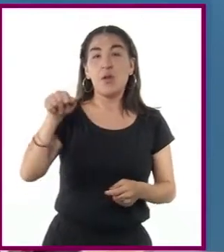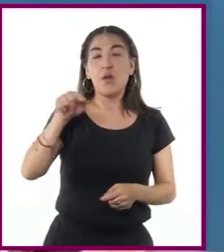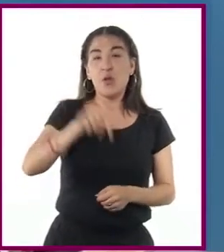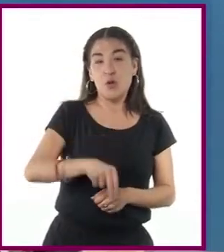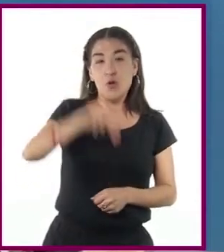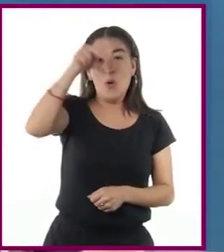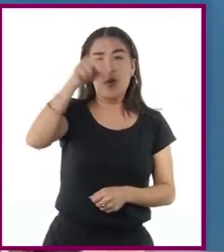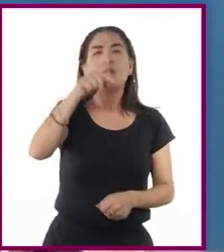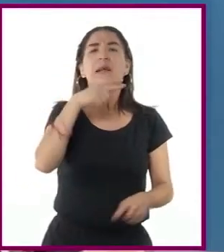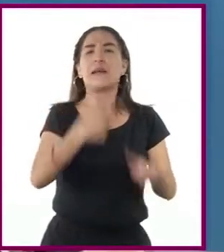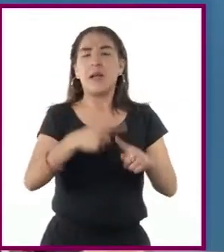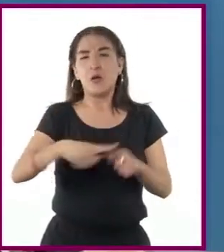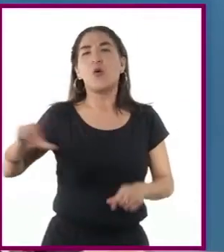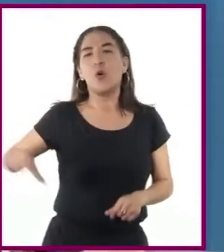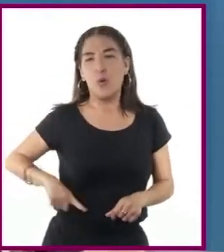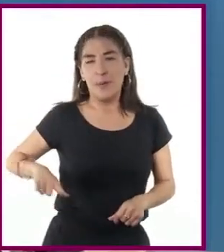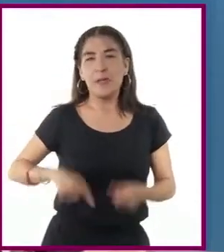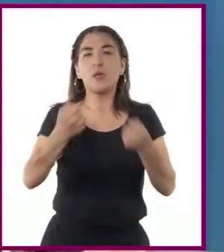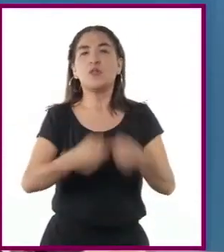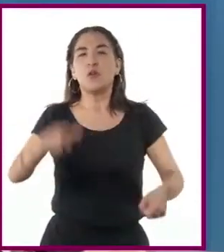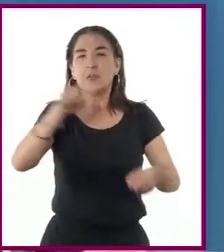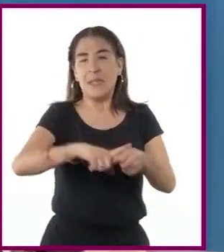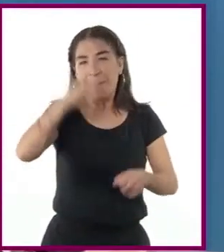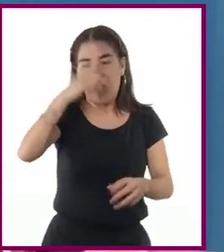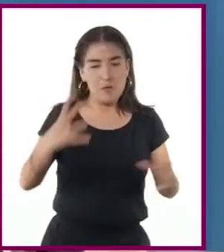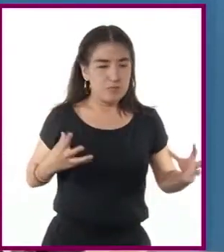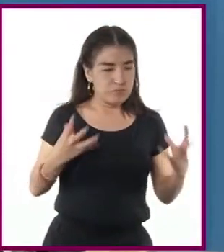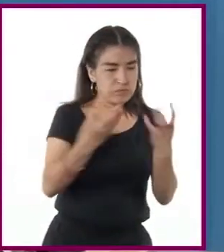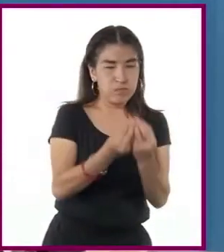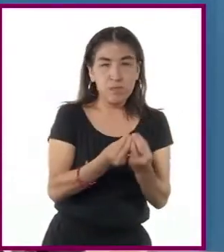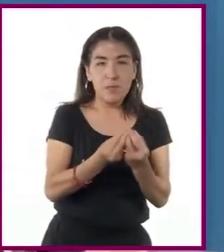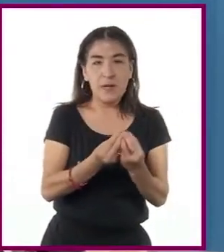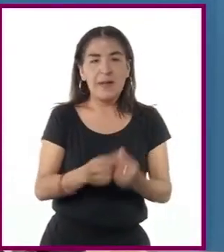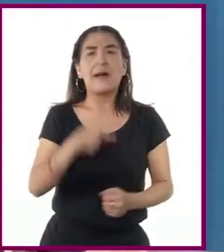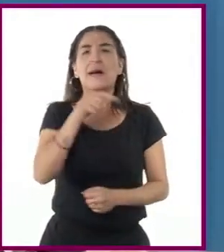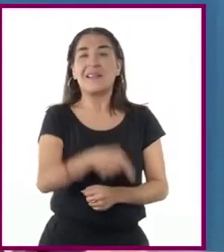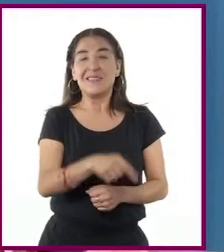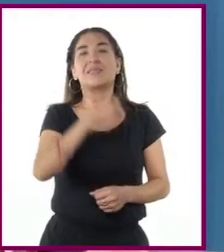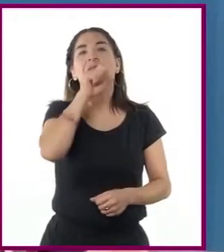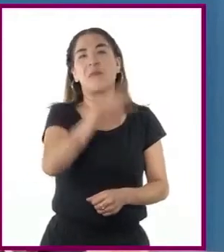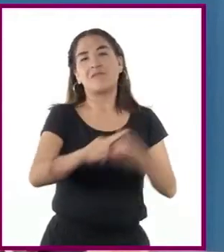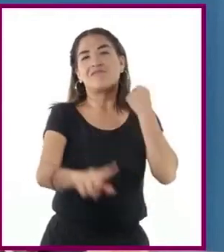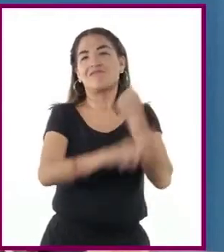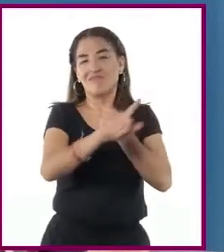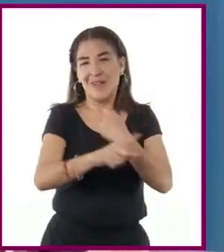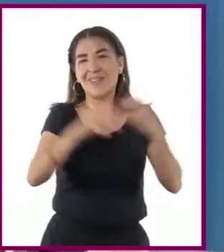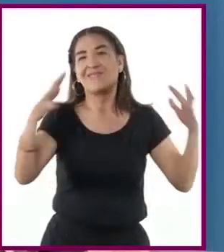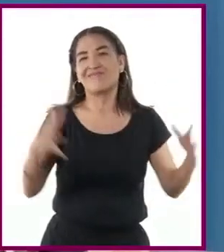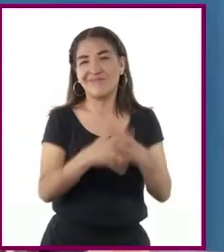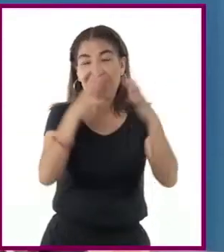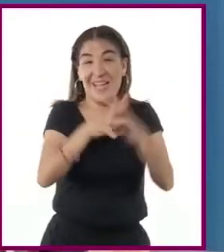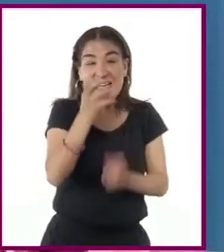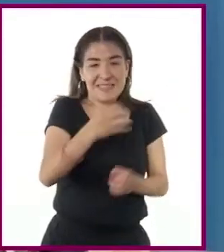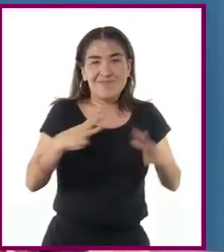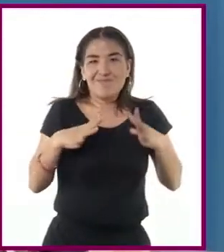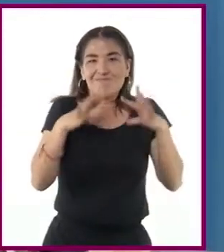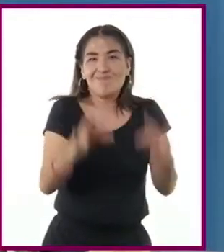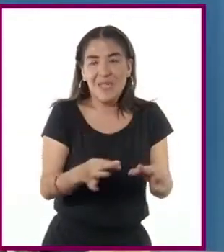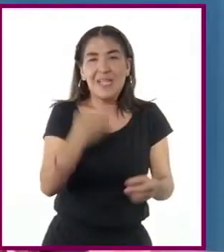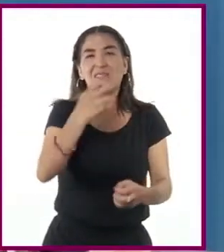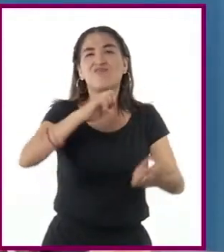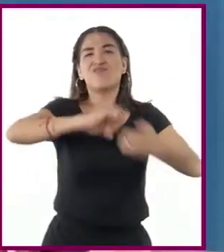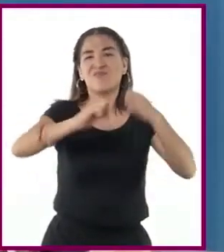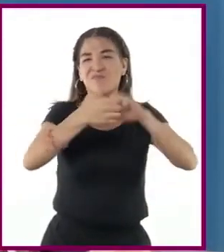ocupado por un gobierno socialista que buscó la unificación de la península. Además, provocó el estallido de la guerra, la cual presentó muchas